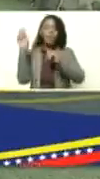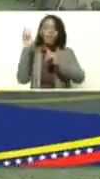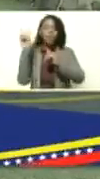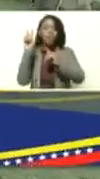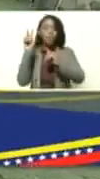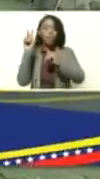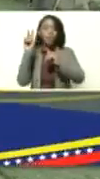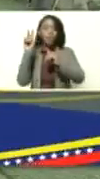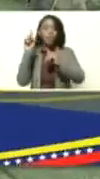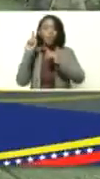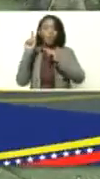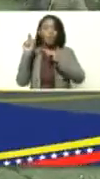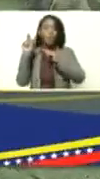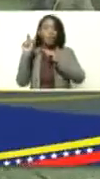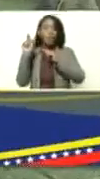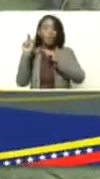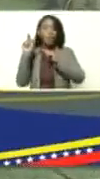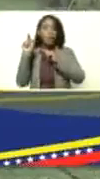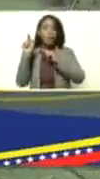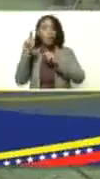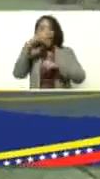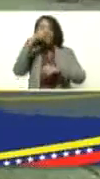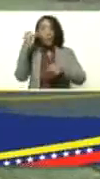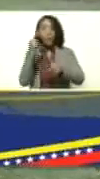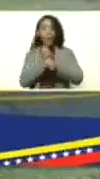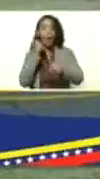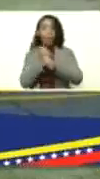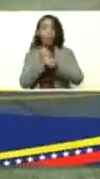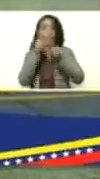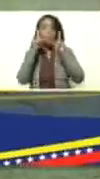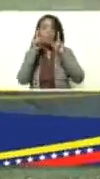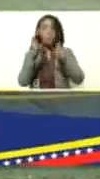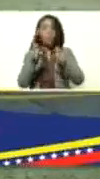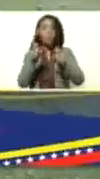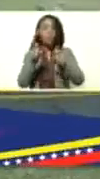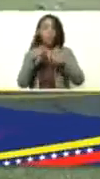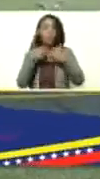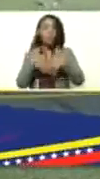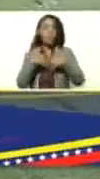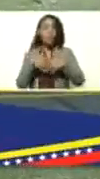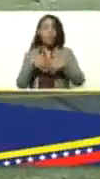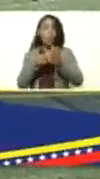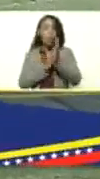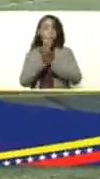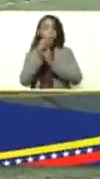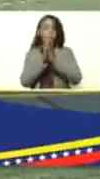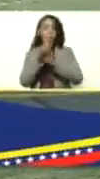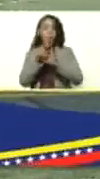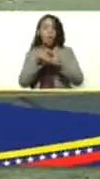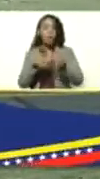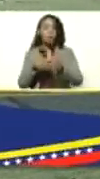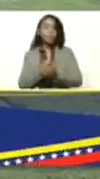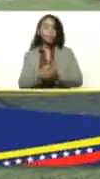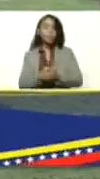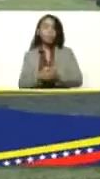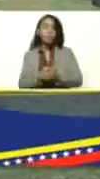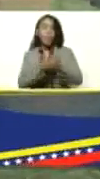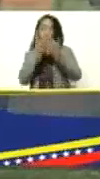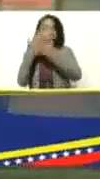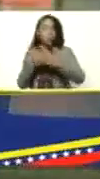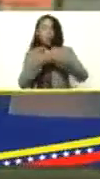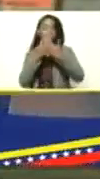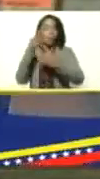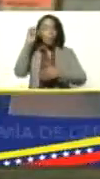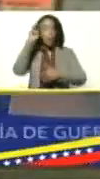desde la clase obrera desde los profesionales desde los empresarios emprendedores estudiantes